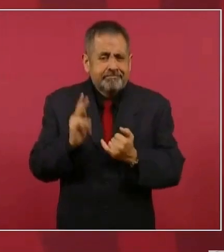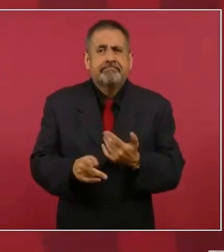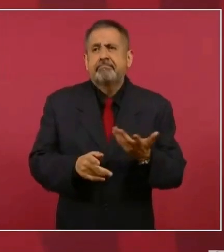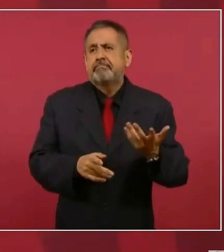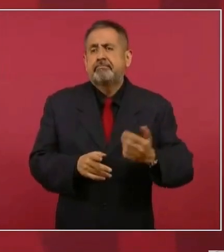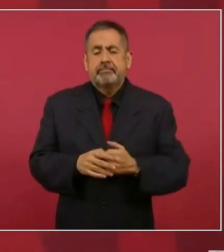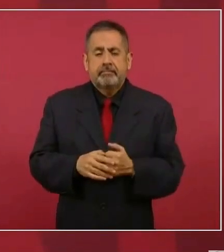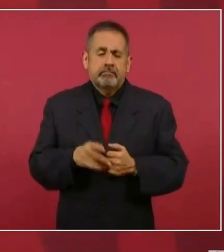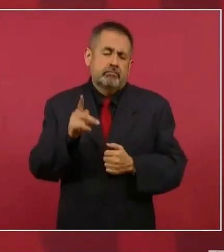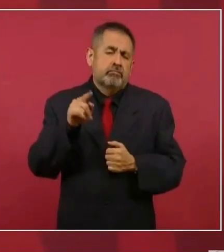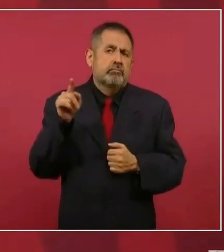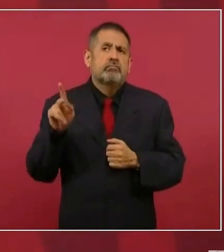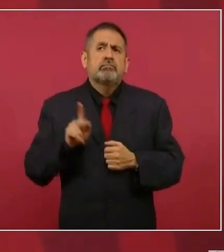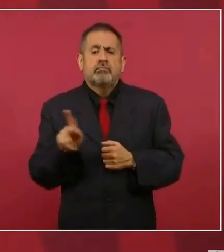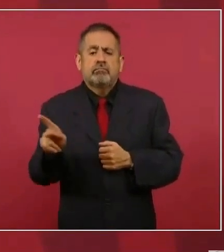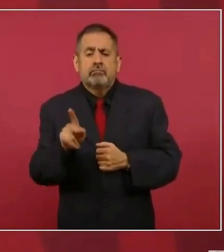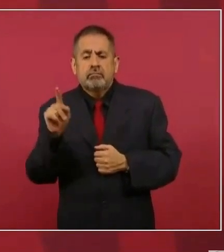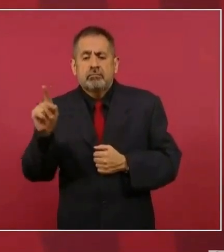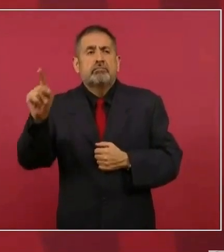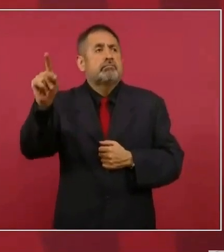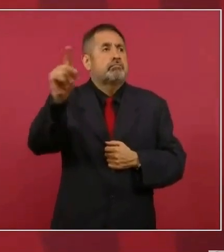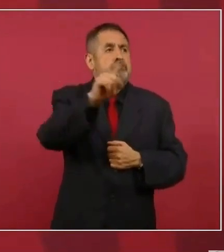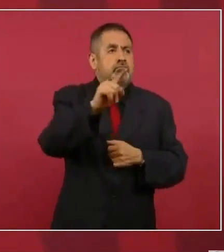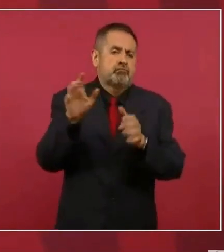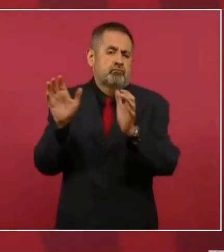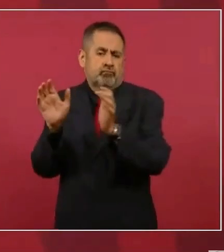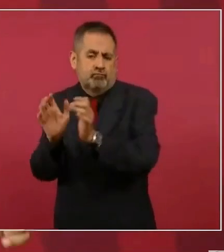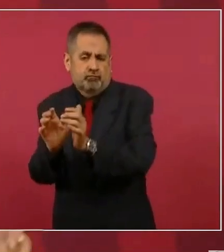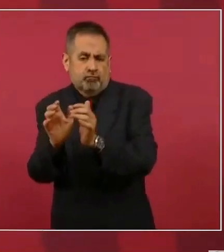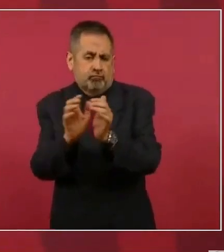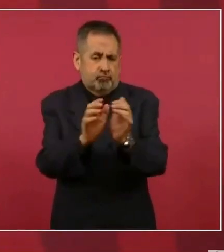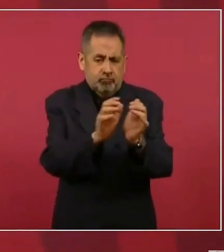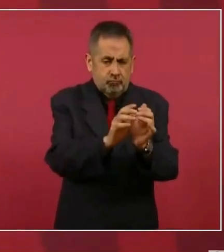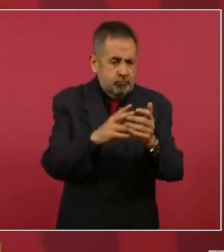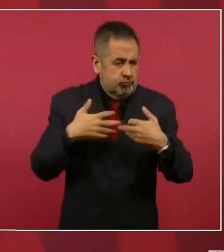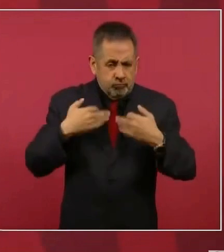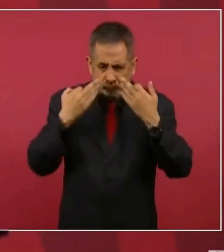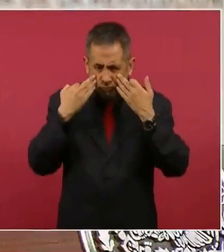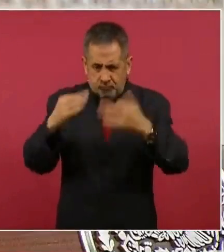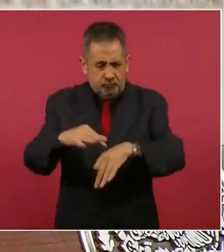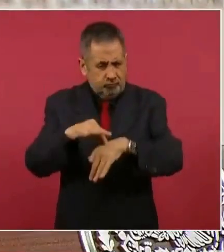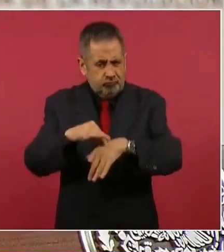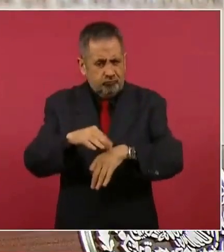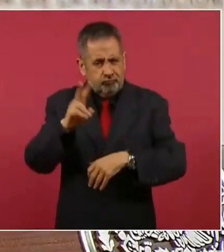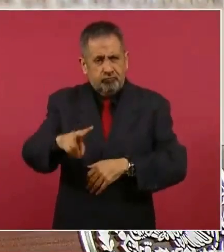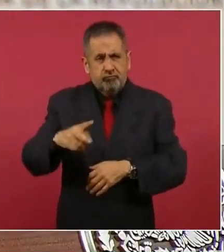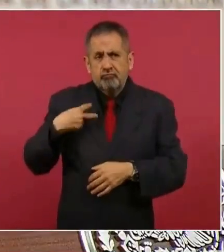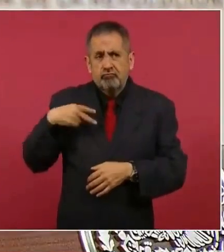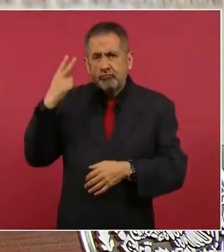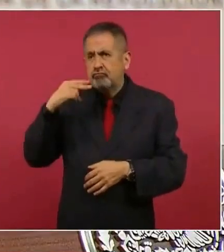en pequeño, es lo que constato en mis giras.